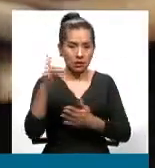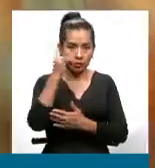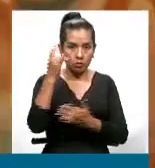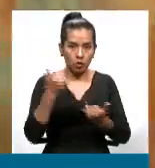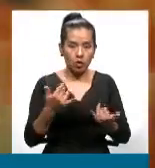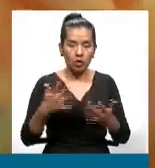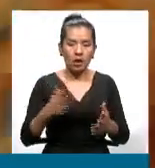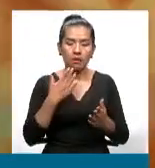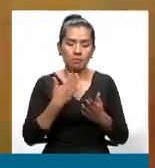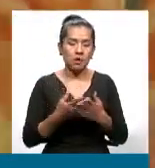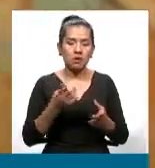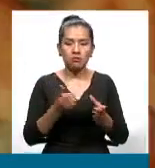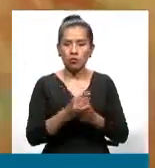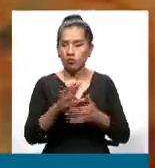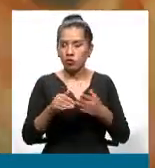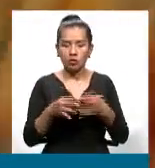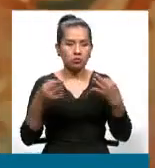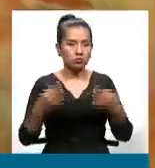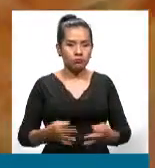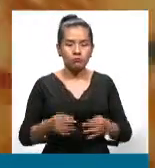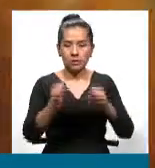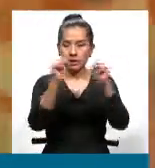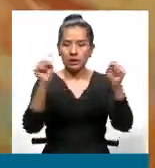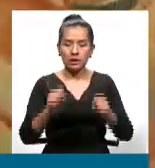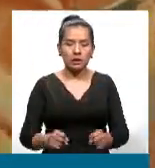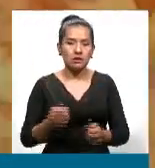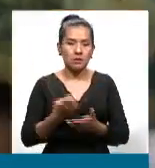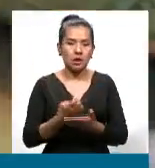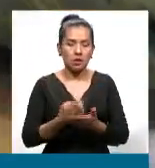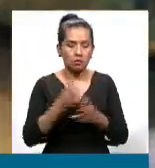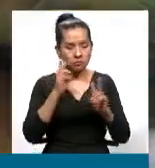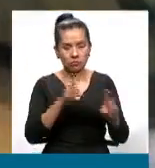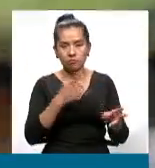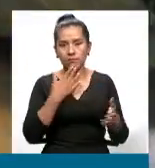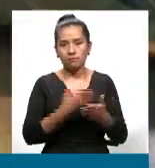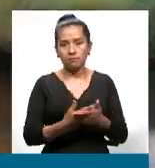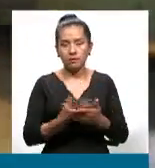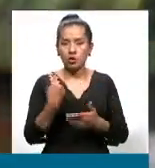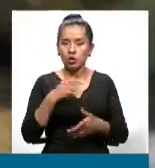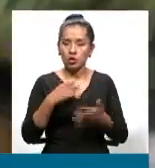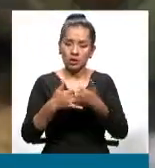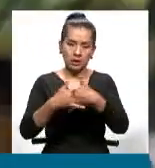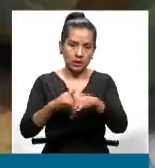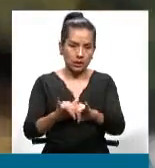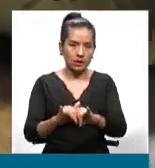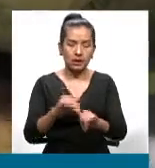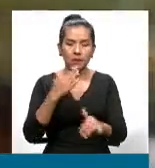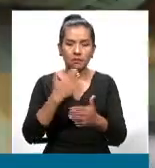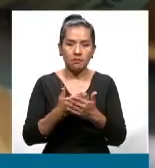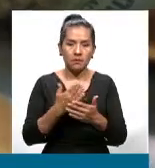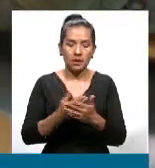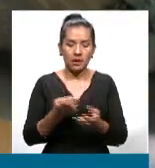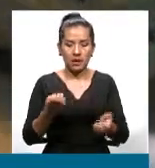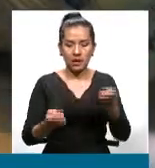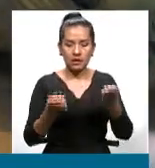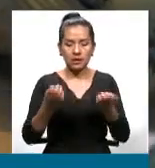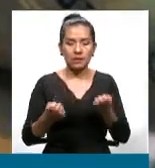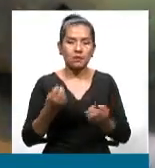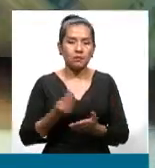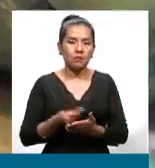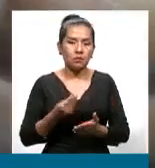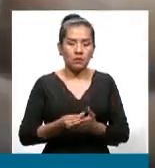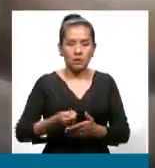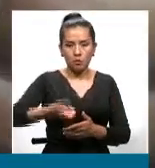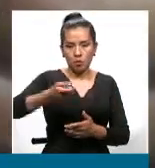día en su documento del Programa Fiscal Financiero, ha dicho eso, ¿no? Se va a preservar justamente la estabilidad del tipo de